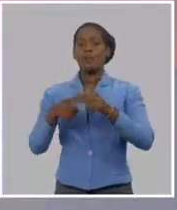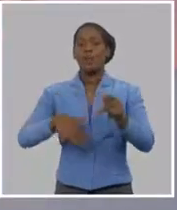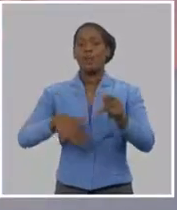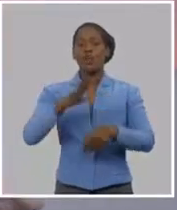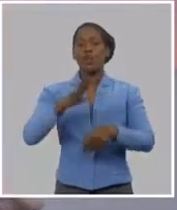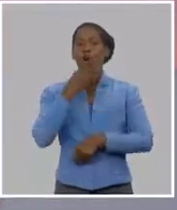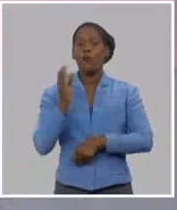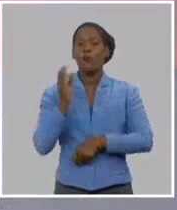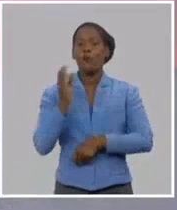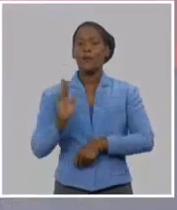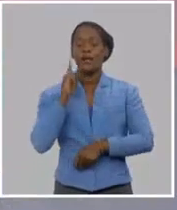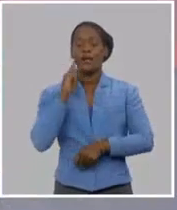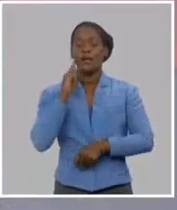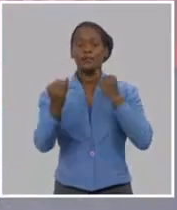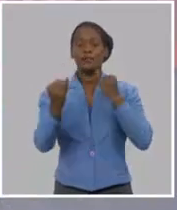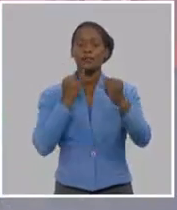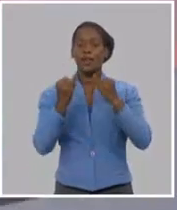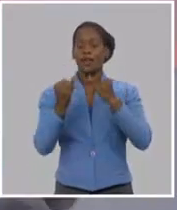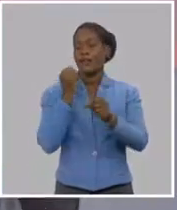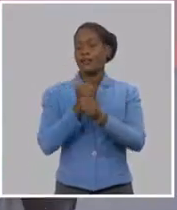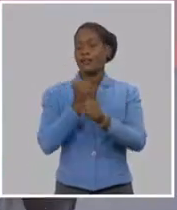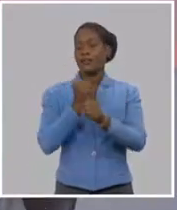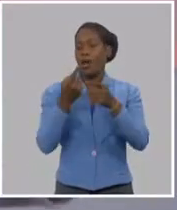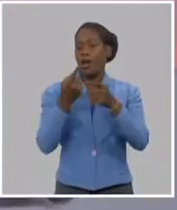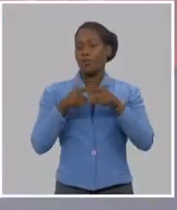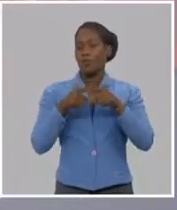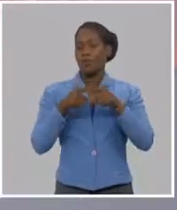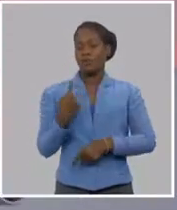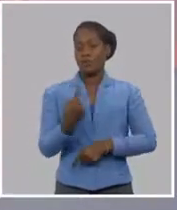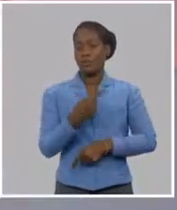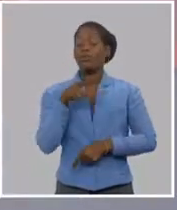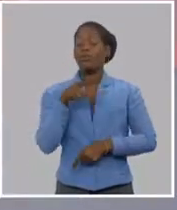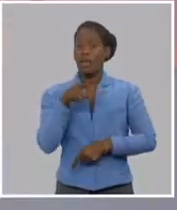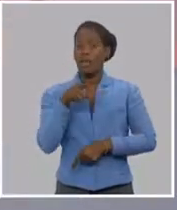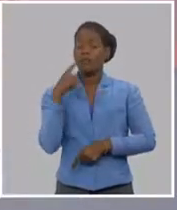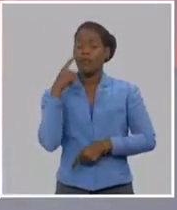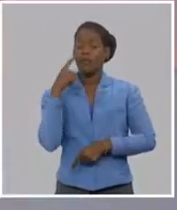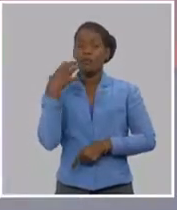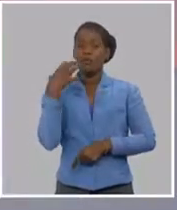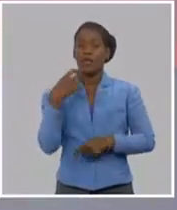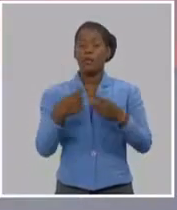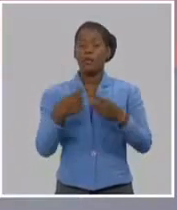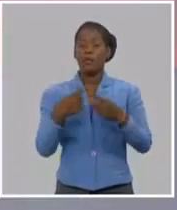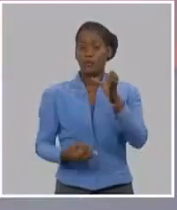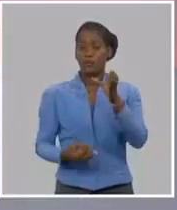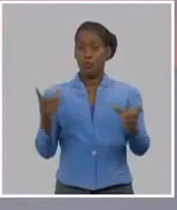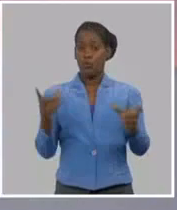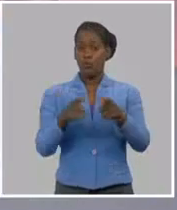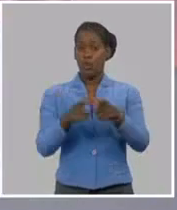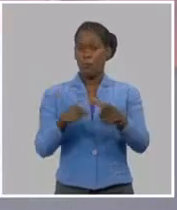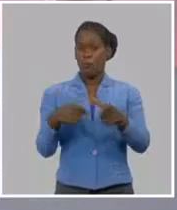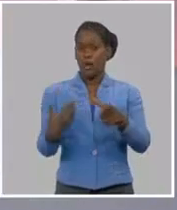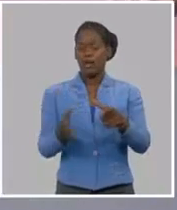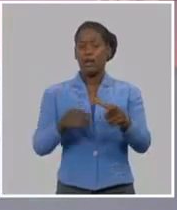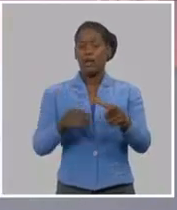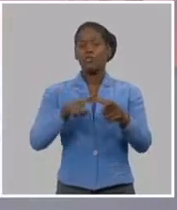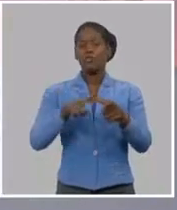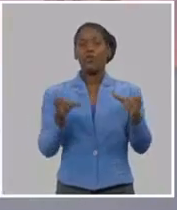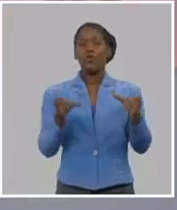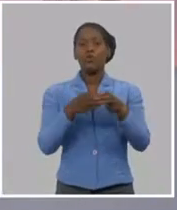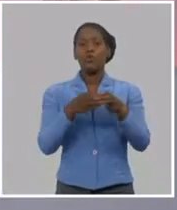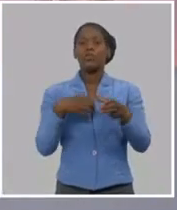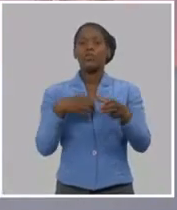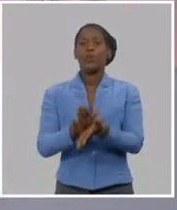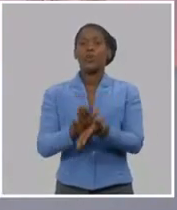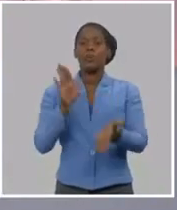ámbito de proyección social y desde el ámbito del pensamiento. El movimiento no es más que un grupo de jóvenes que son herederos de aquel compromiso